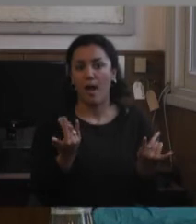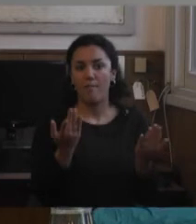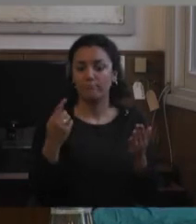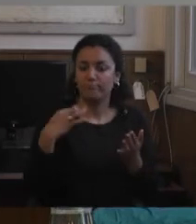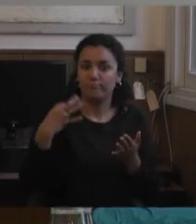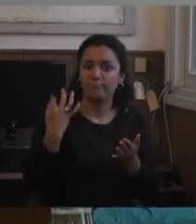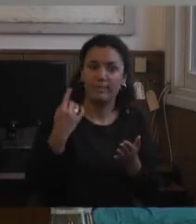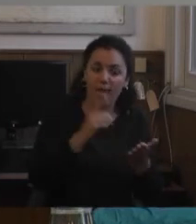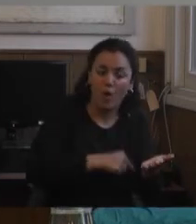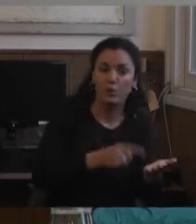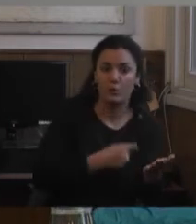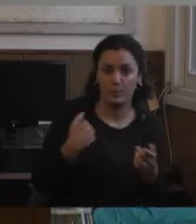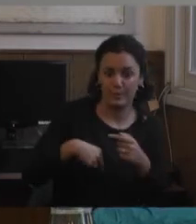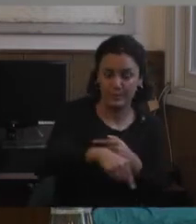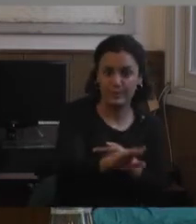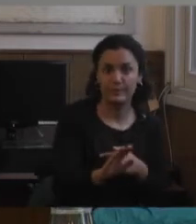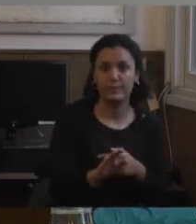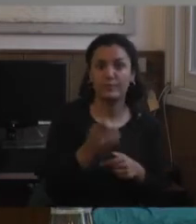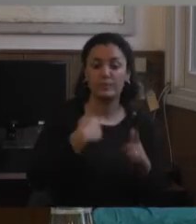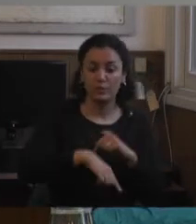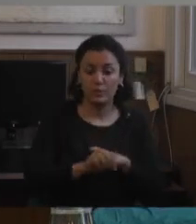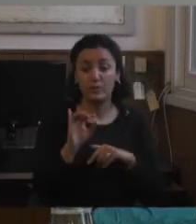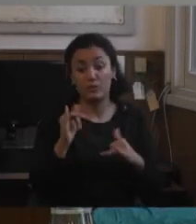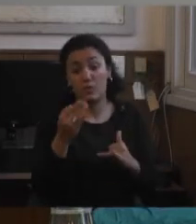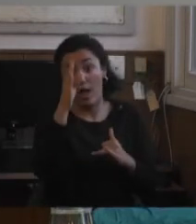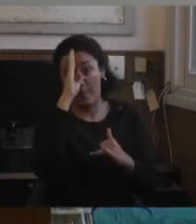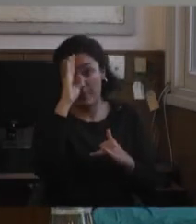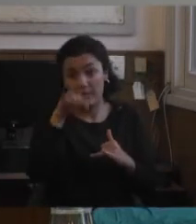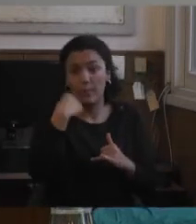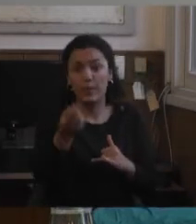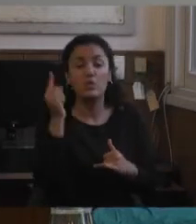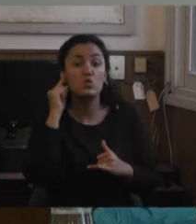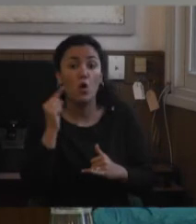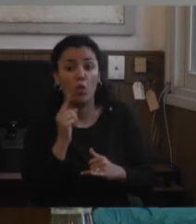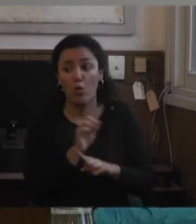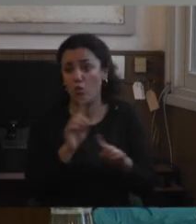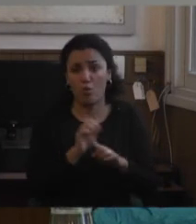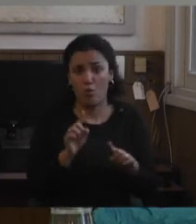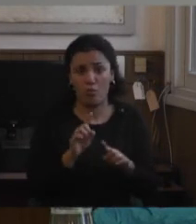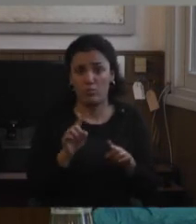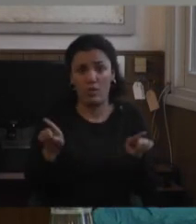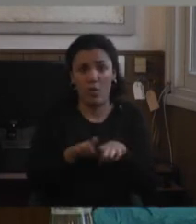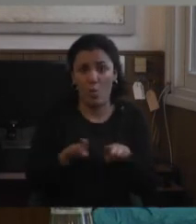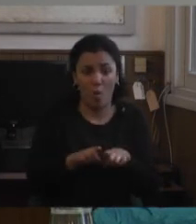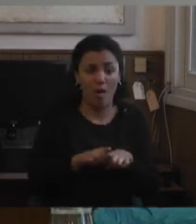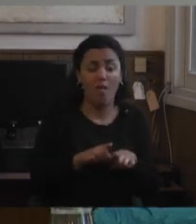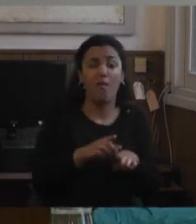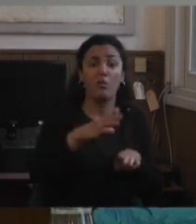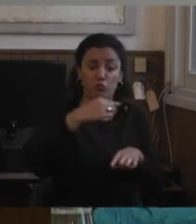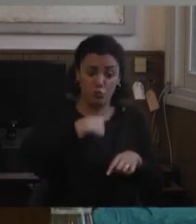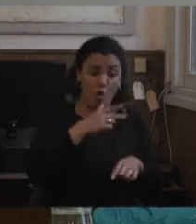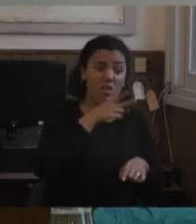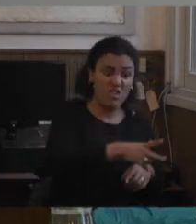Y después en realidad lo que empecé a aprender, por ejemplo, en el tema sordo que no era lo mismo si eras hijo de una familia